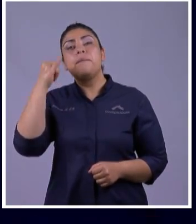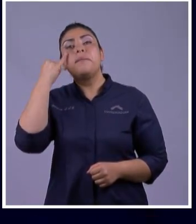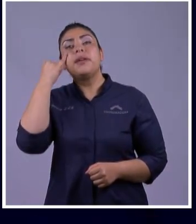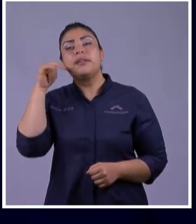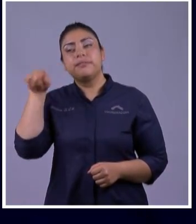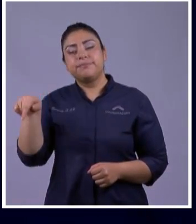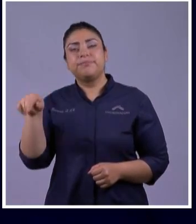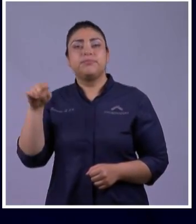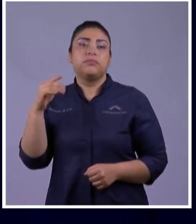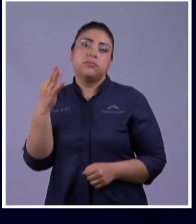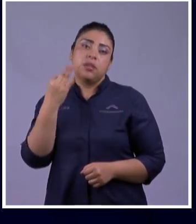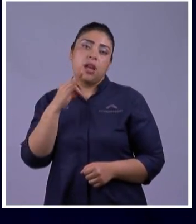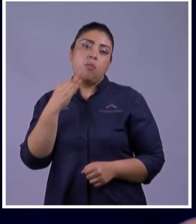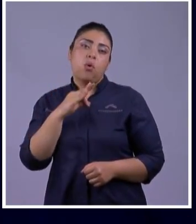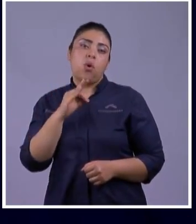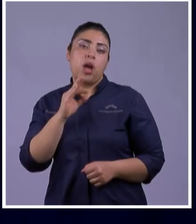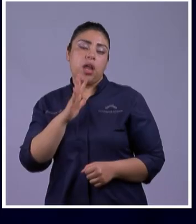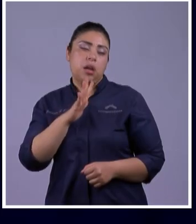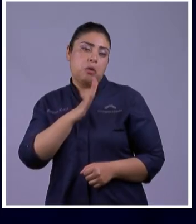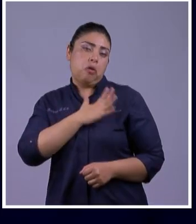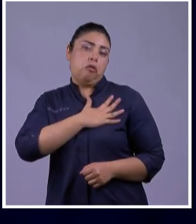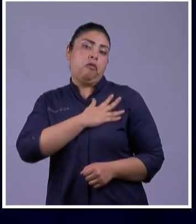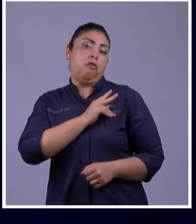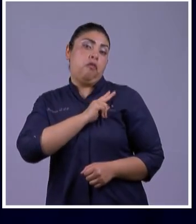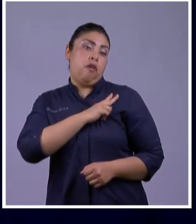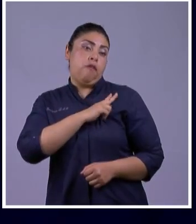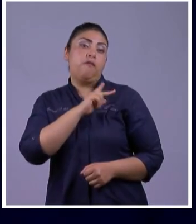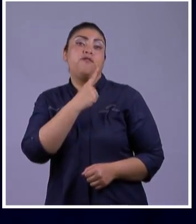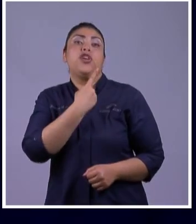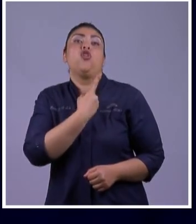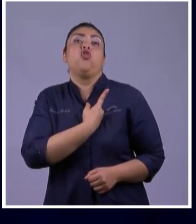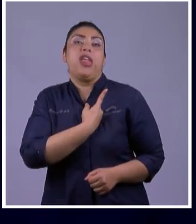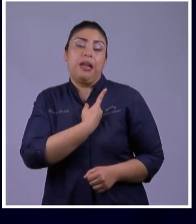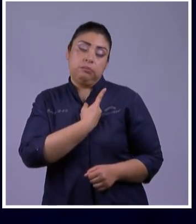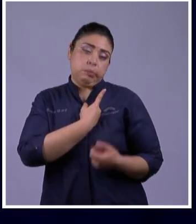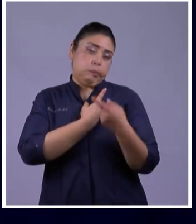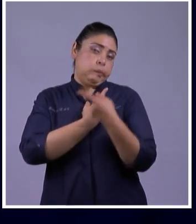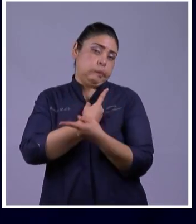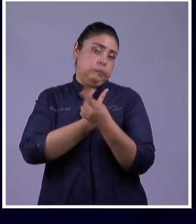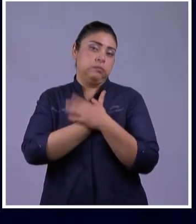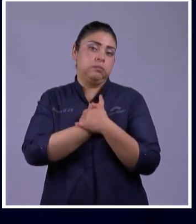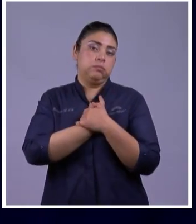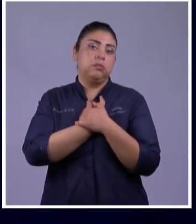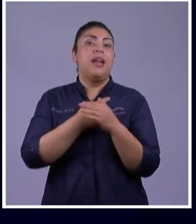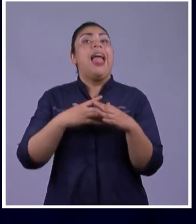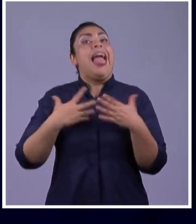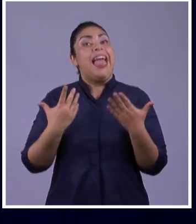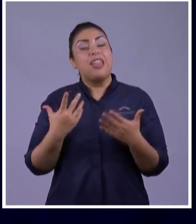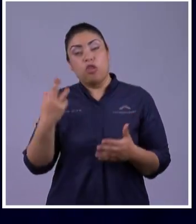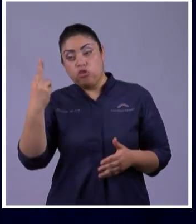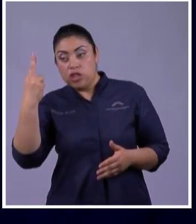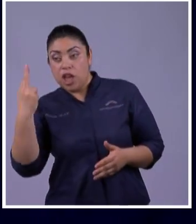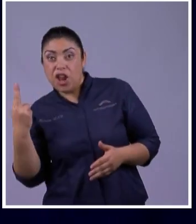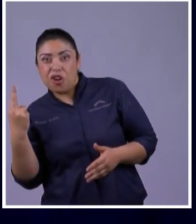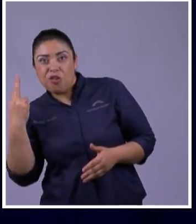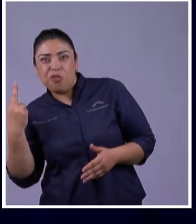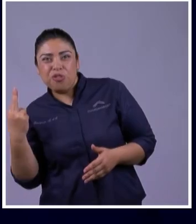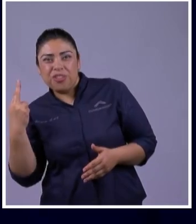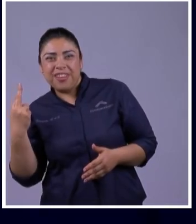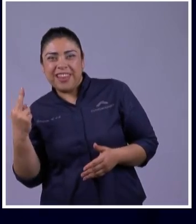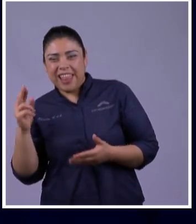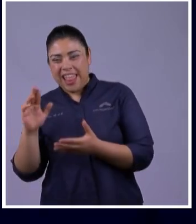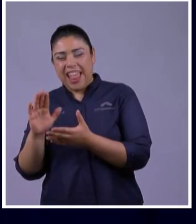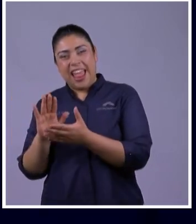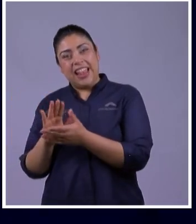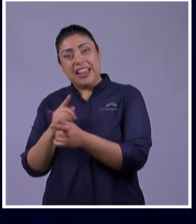darles O sea No hay manera Que se vuelvan A casar Con uno de la familia Y Ruth le contesta No, no, no Le dijo Tu pueblo Será mi pueblo